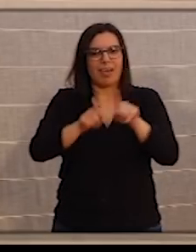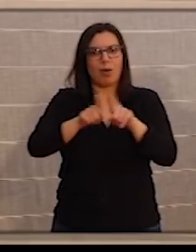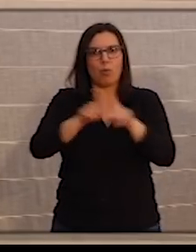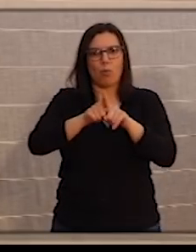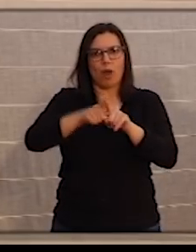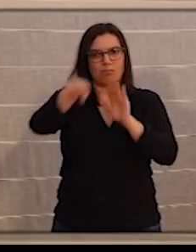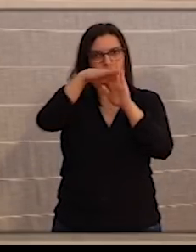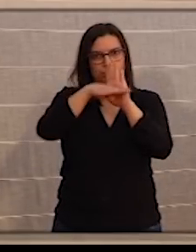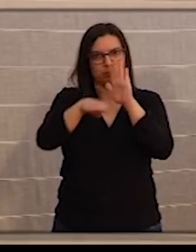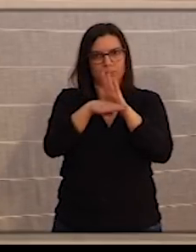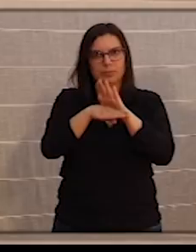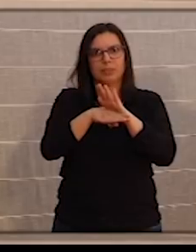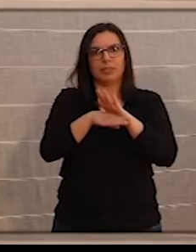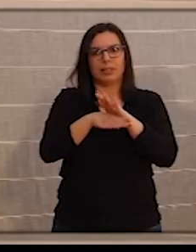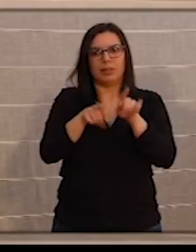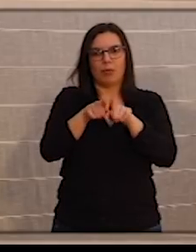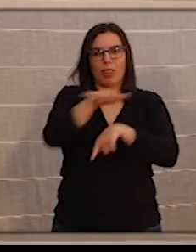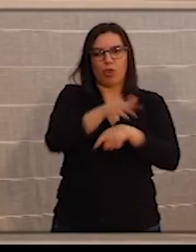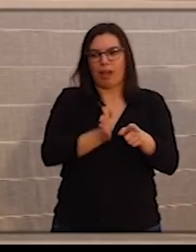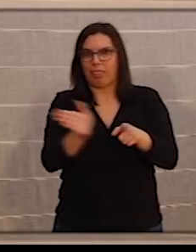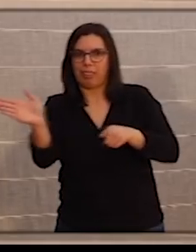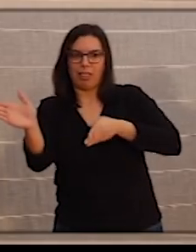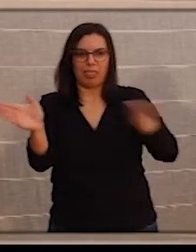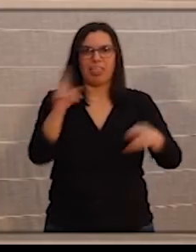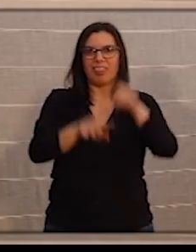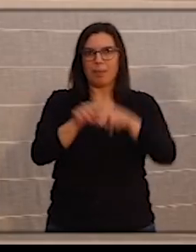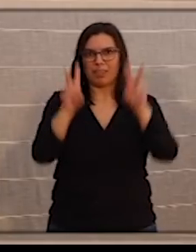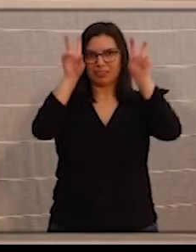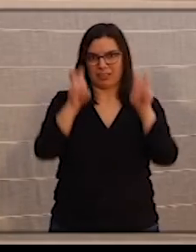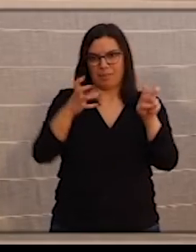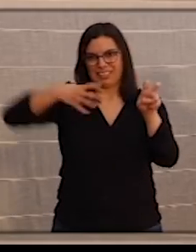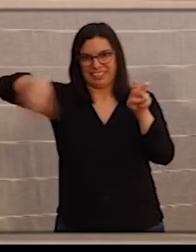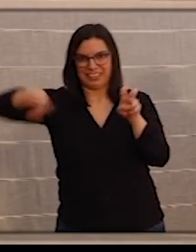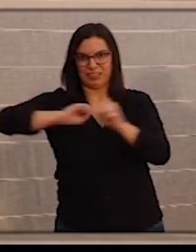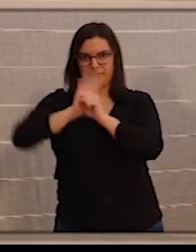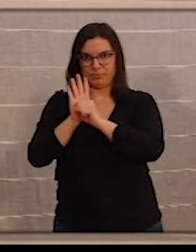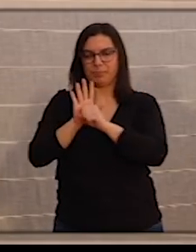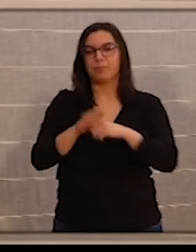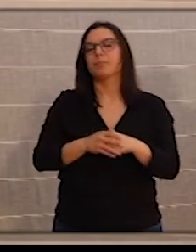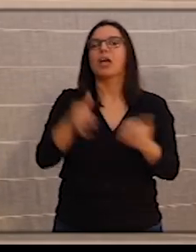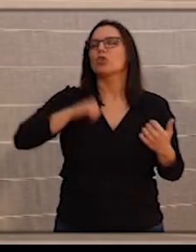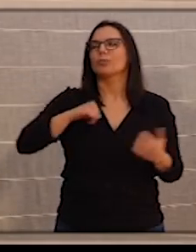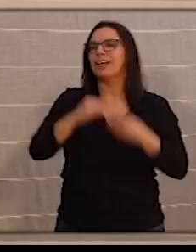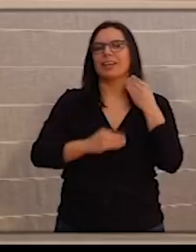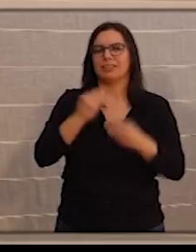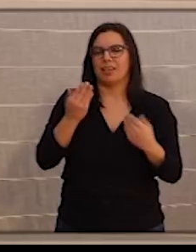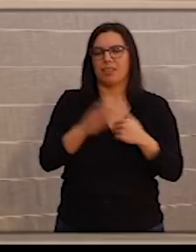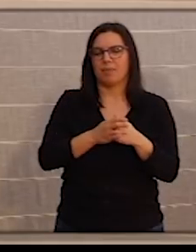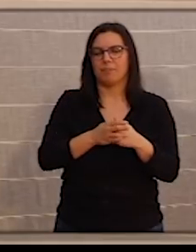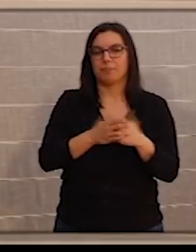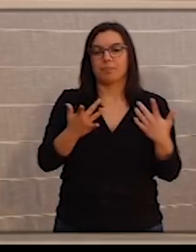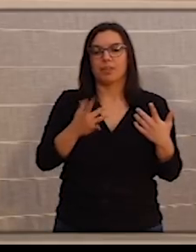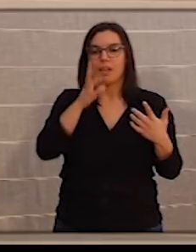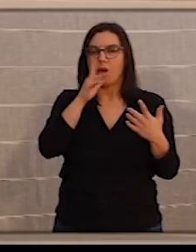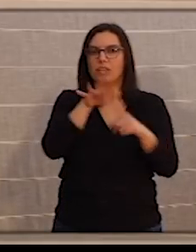establecido de circuitos en cada uno de los centros de salud. En cuanto a los hospitales, lo que se hace es, estamos en un estadio